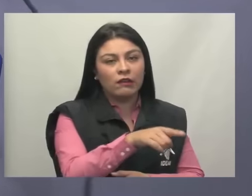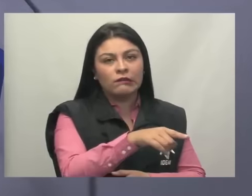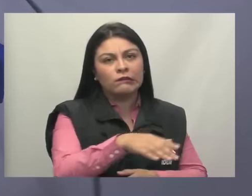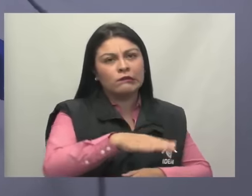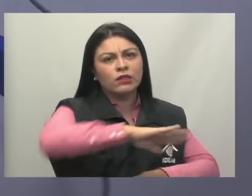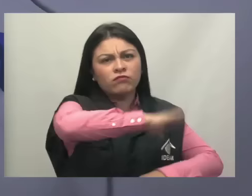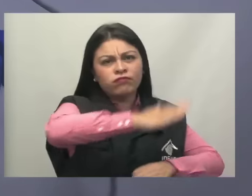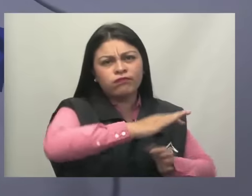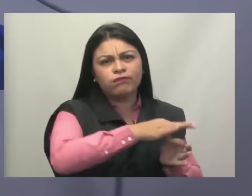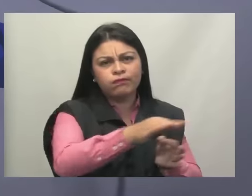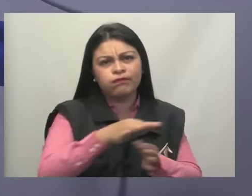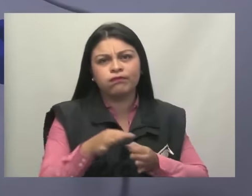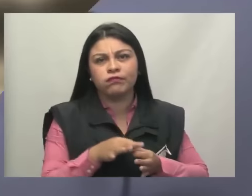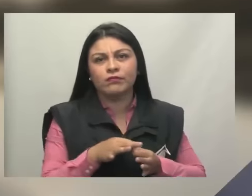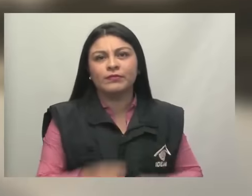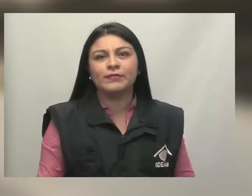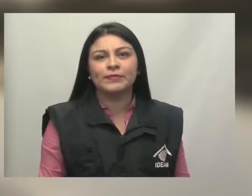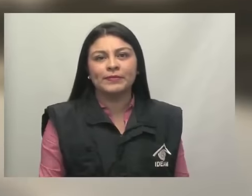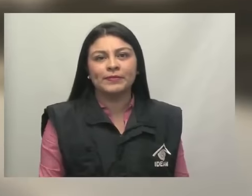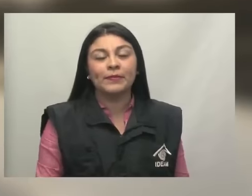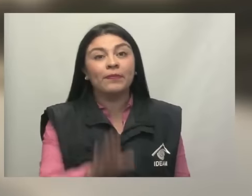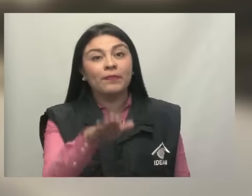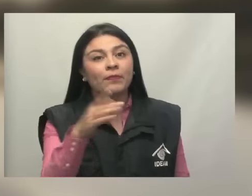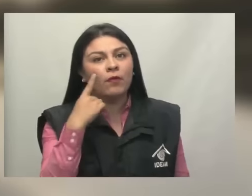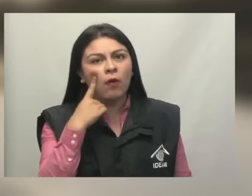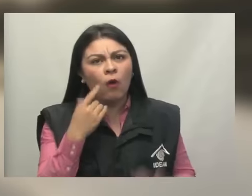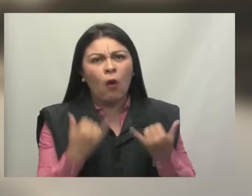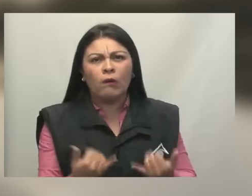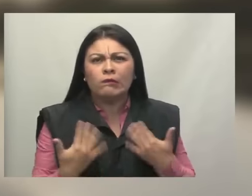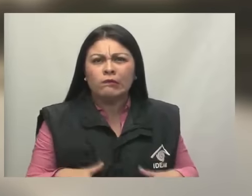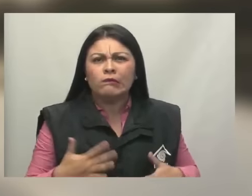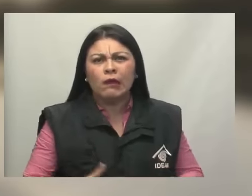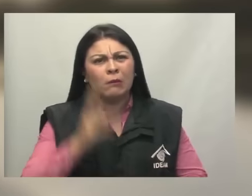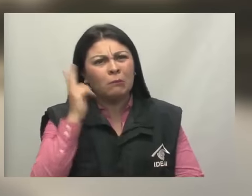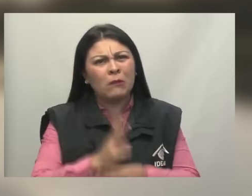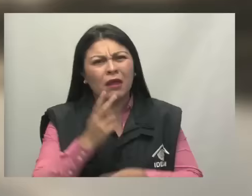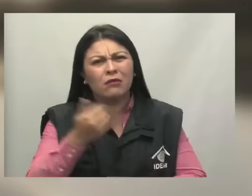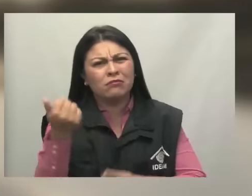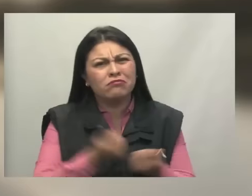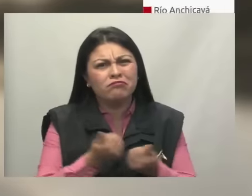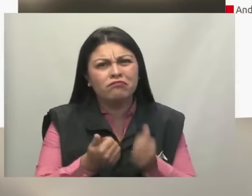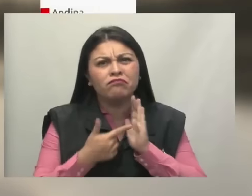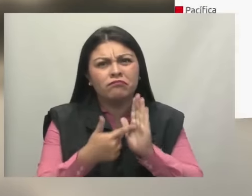Música Ahora, mucha atención a las principales alertas para hoy a nivel nacional.